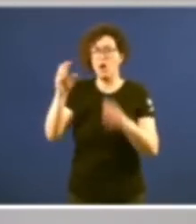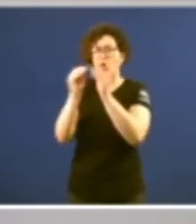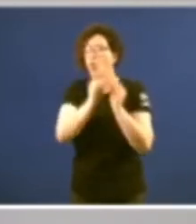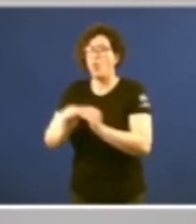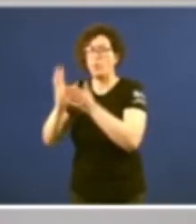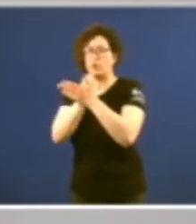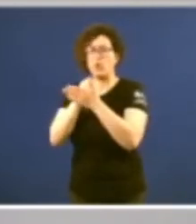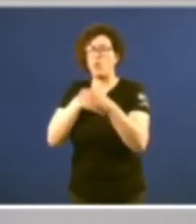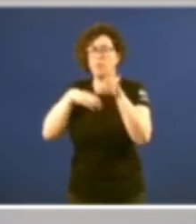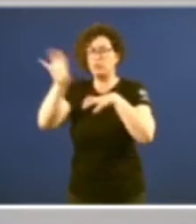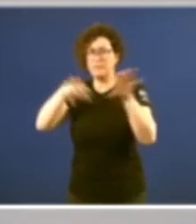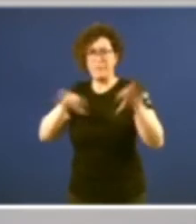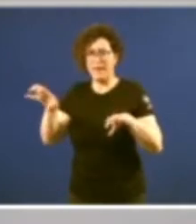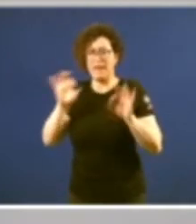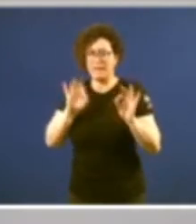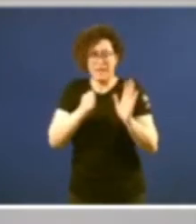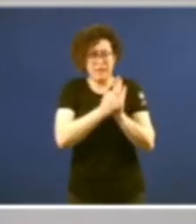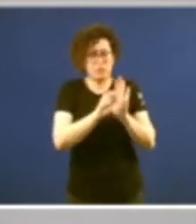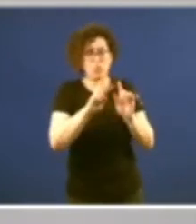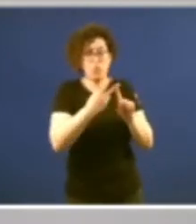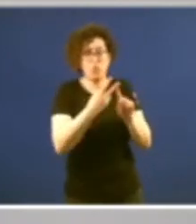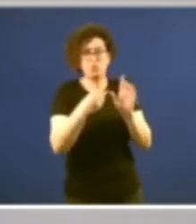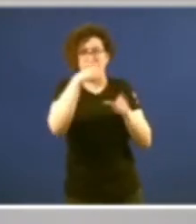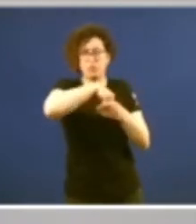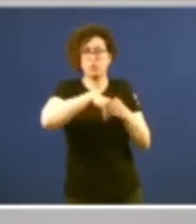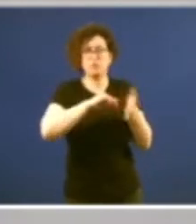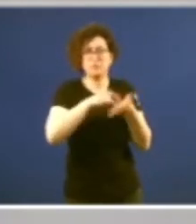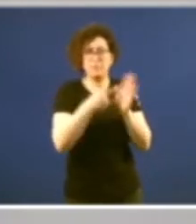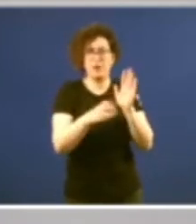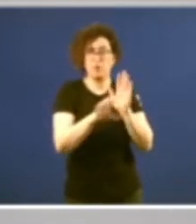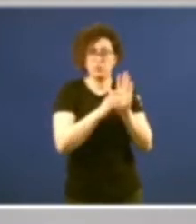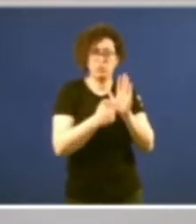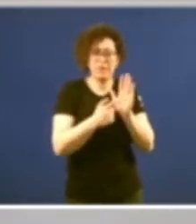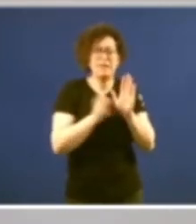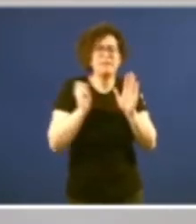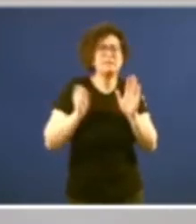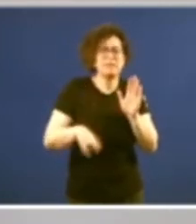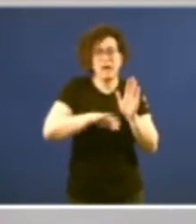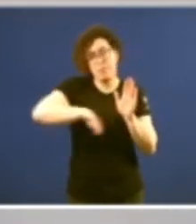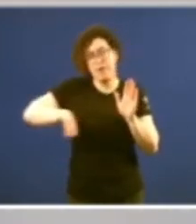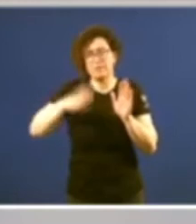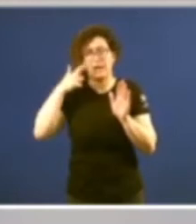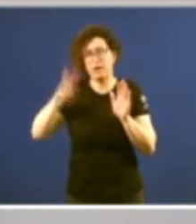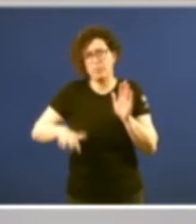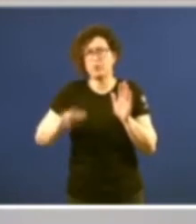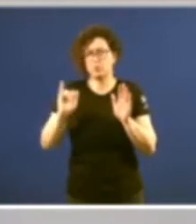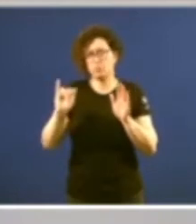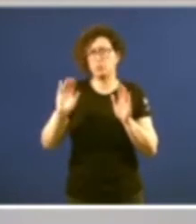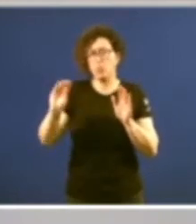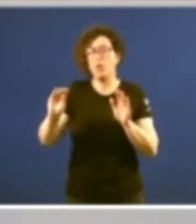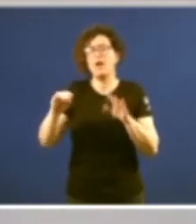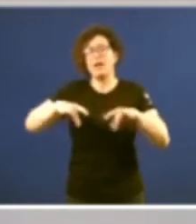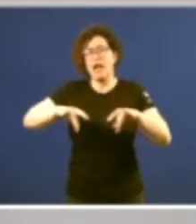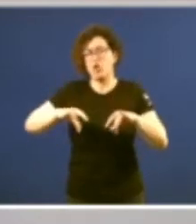españoles, nos términos do artículo 2 do nosso sistema constitucional, sem prejuicio do reconocimento das nacionalidades e